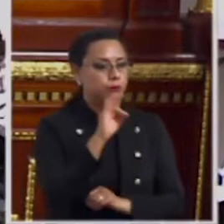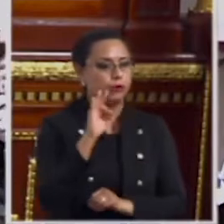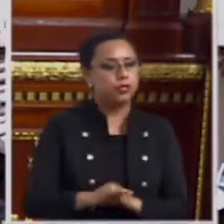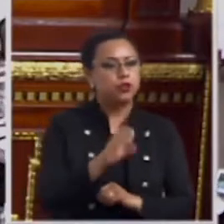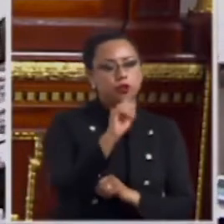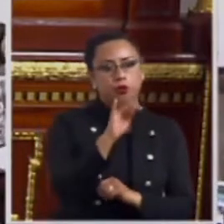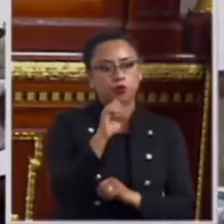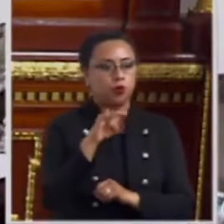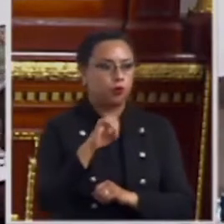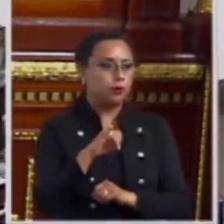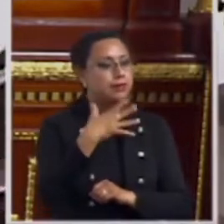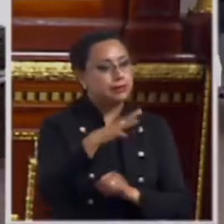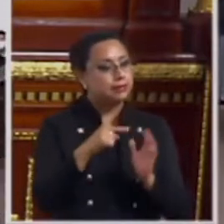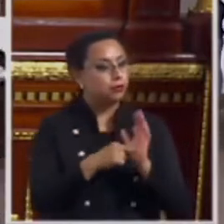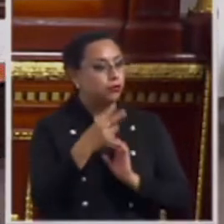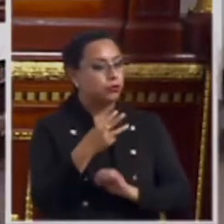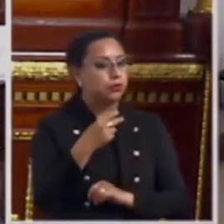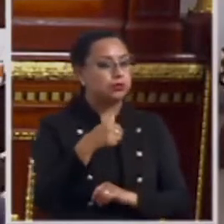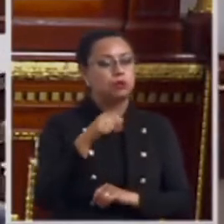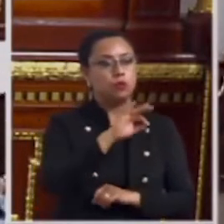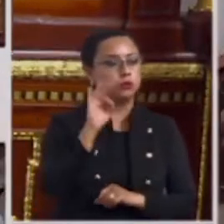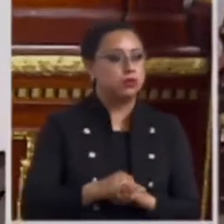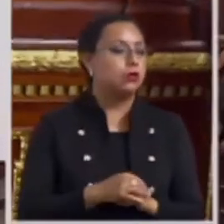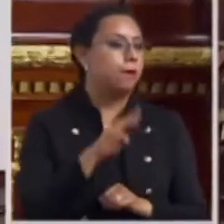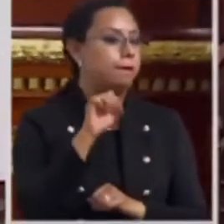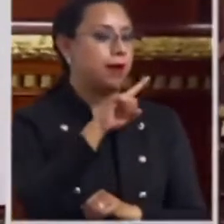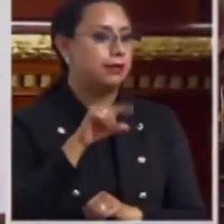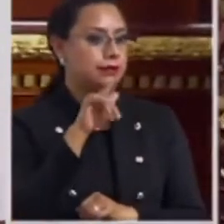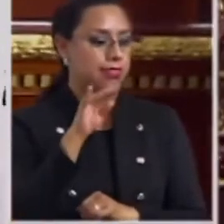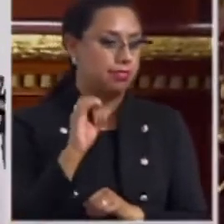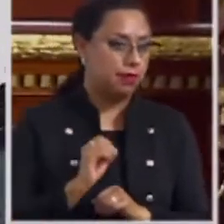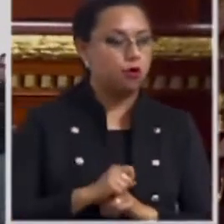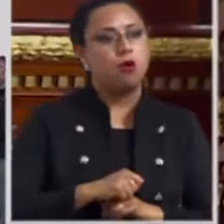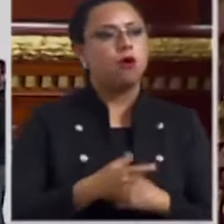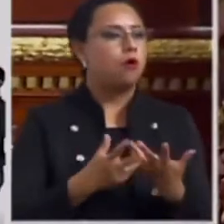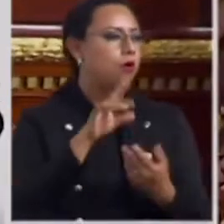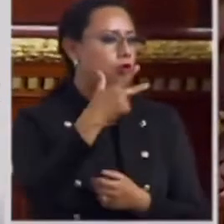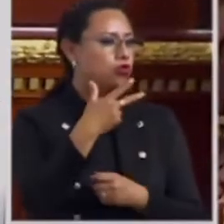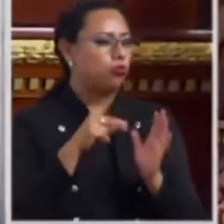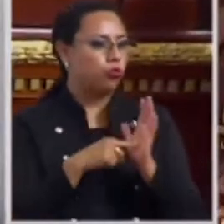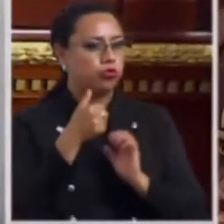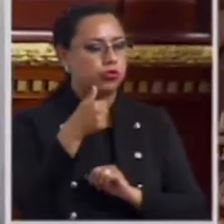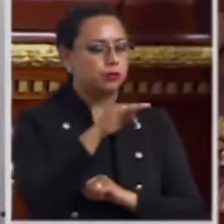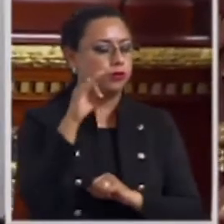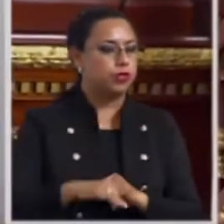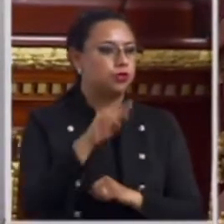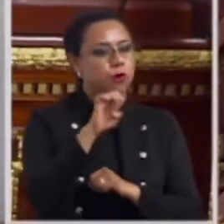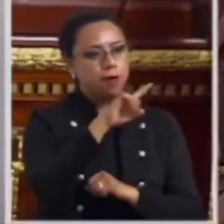.6%, mazateco 8.6%, zapoteco 8.2% y mazahua 6